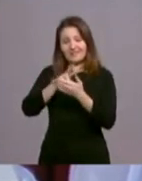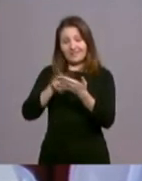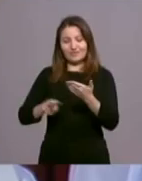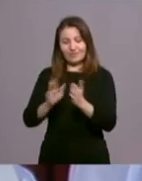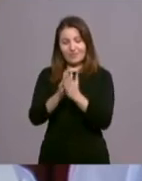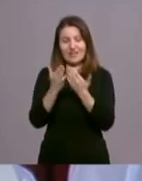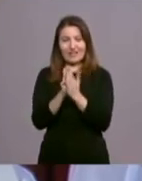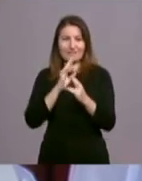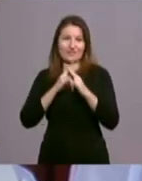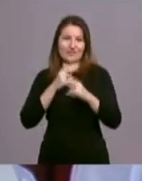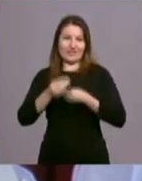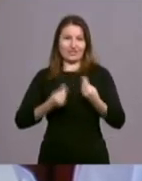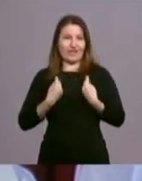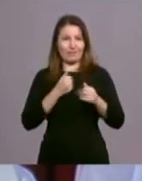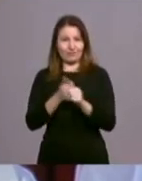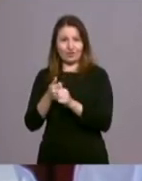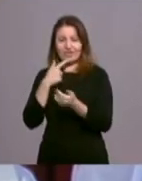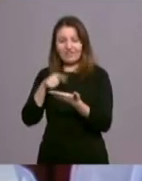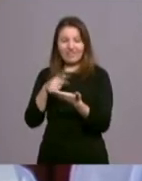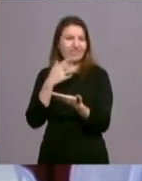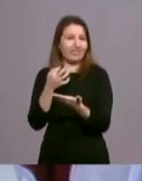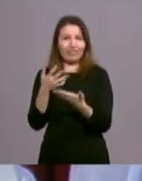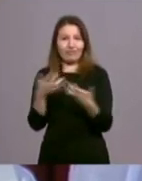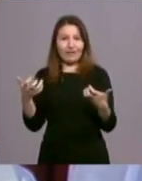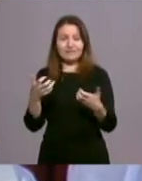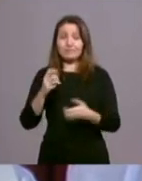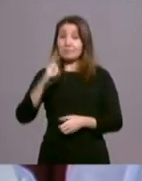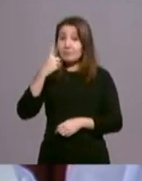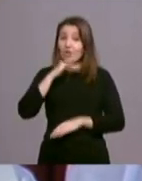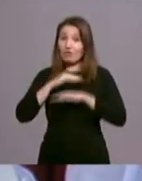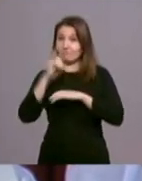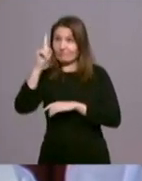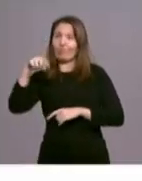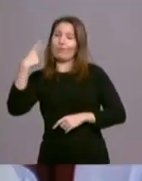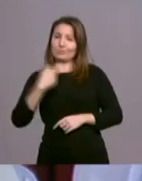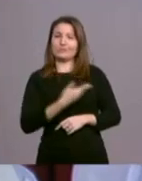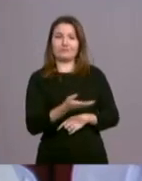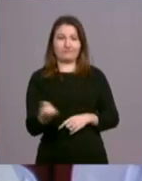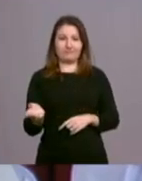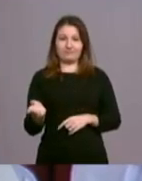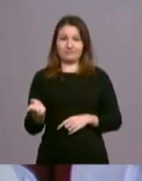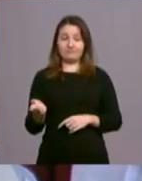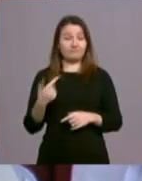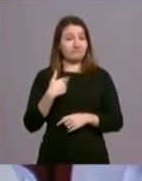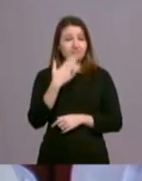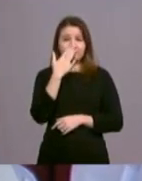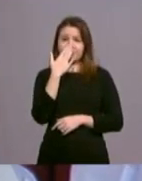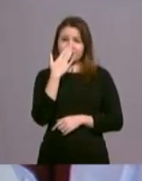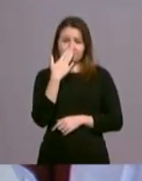del libro de los hechos. Hay que obedecer a Dios antes que a los hombres. Os aseguro